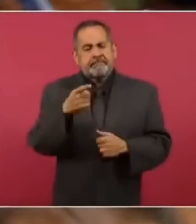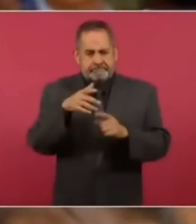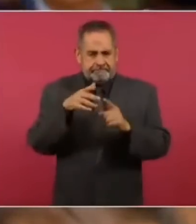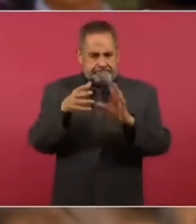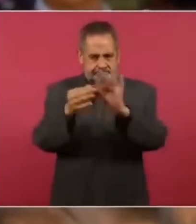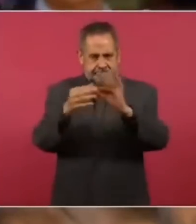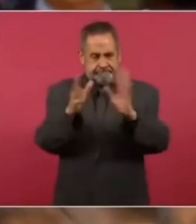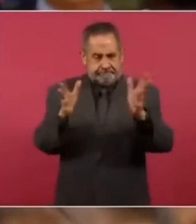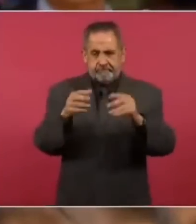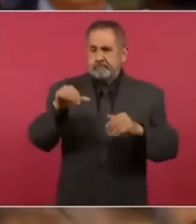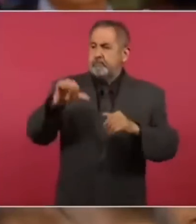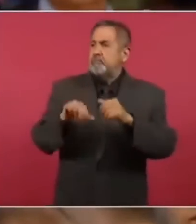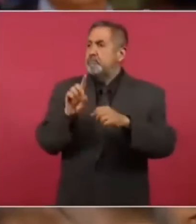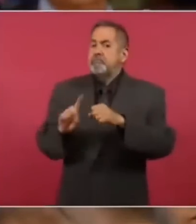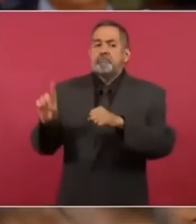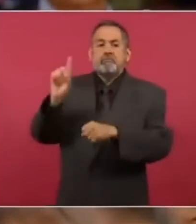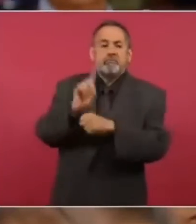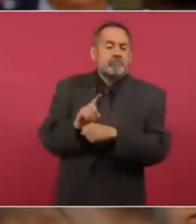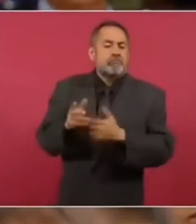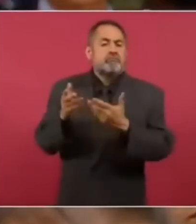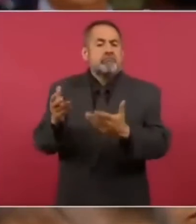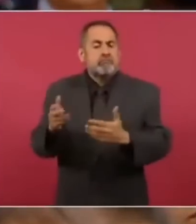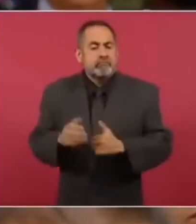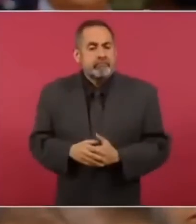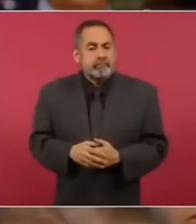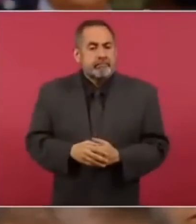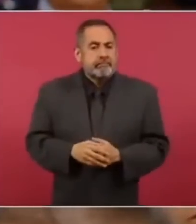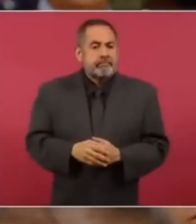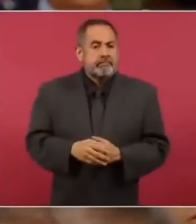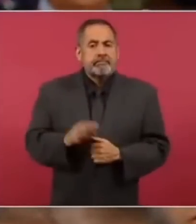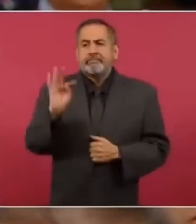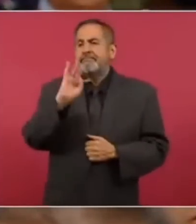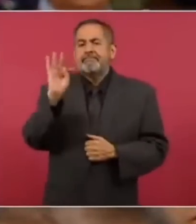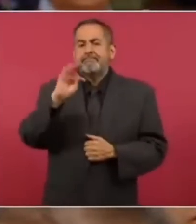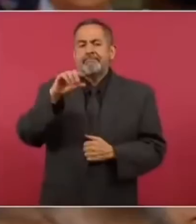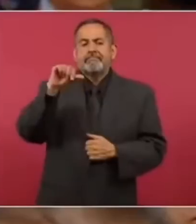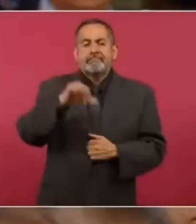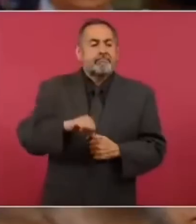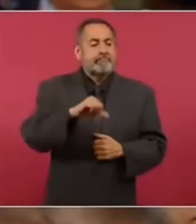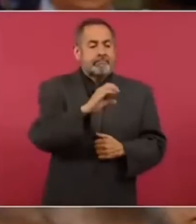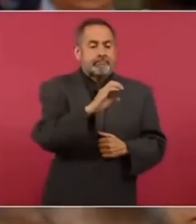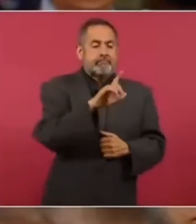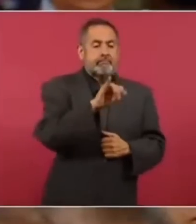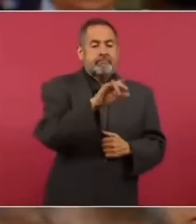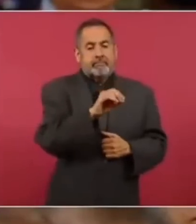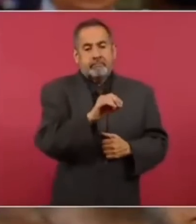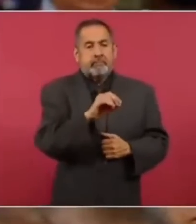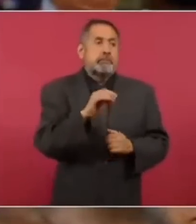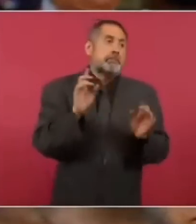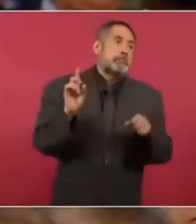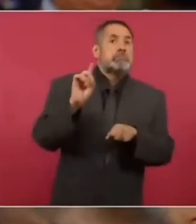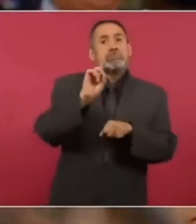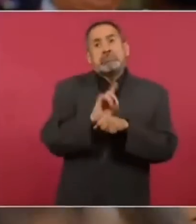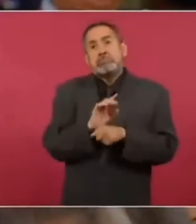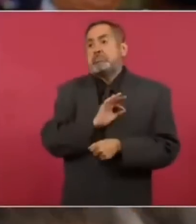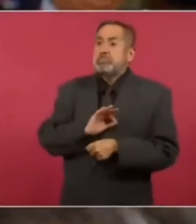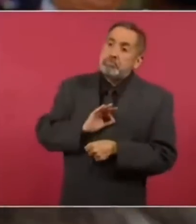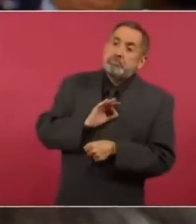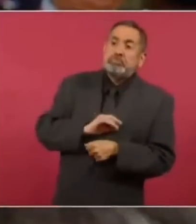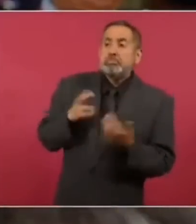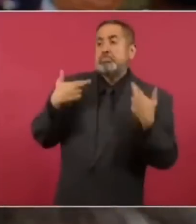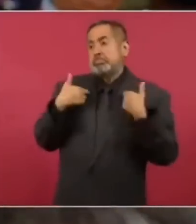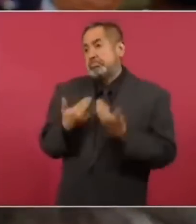contexto, el día de hoy, probablemente salga Claudio X a decir, feliz día del maestro,